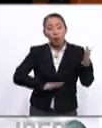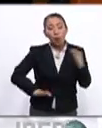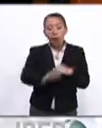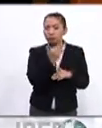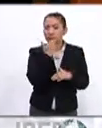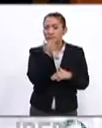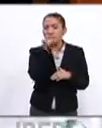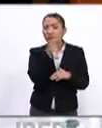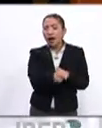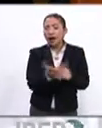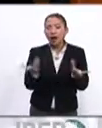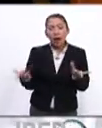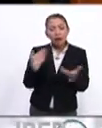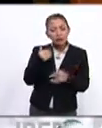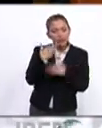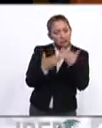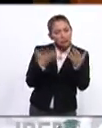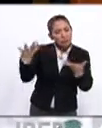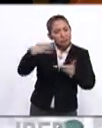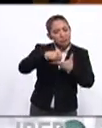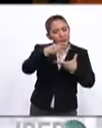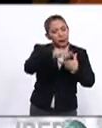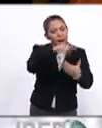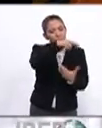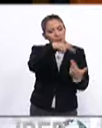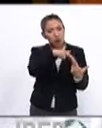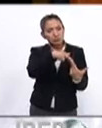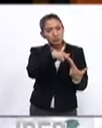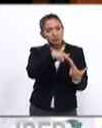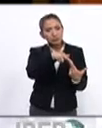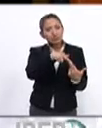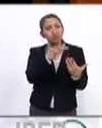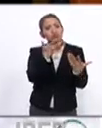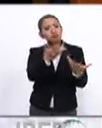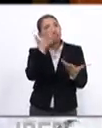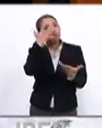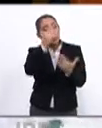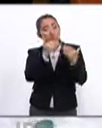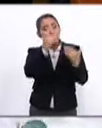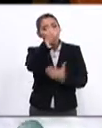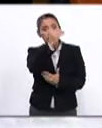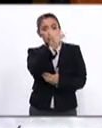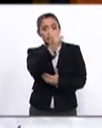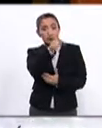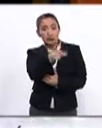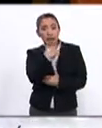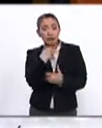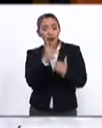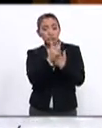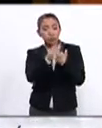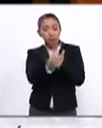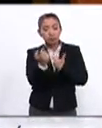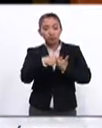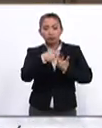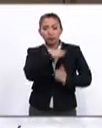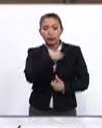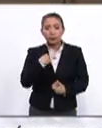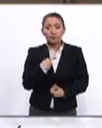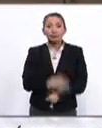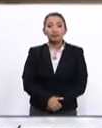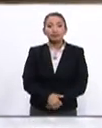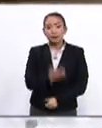privilegiado para contribuir al desarrollo y la integración de nuestra región. Aspiraciones superiores de las naciones que la enteran.